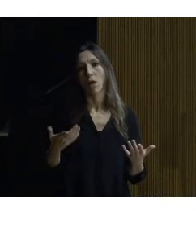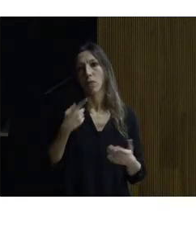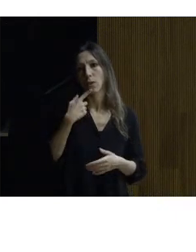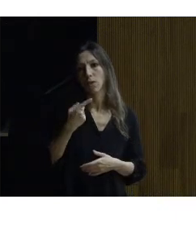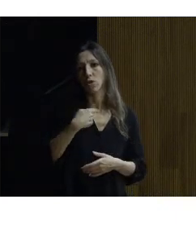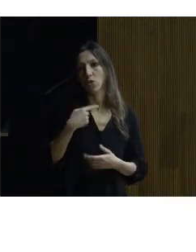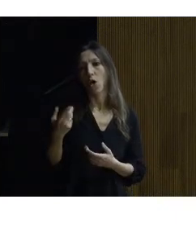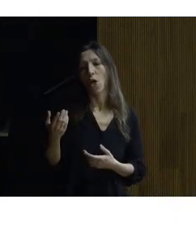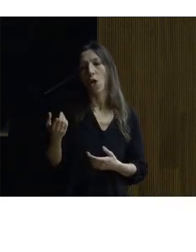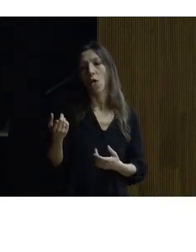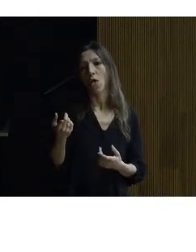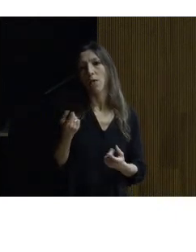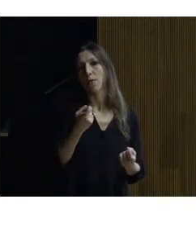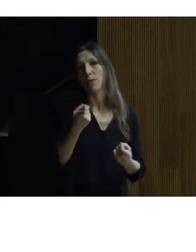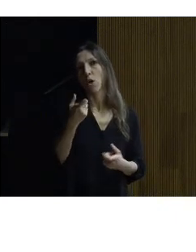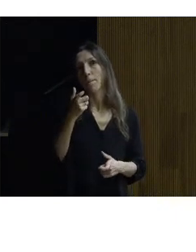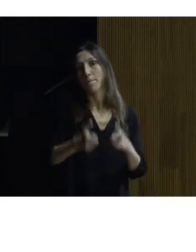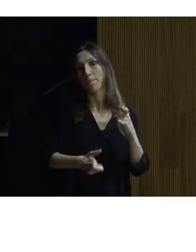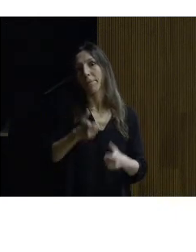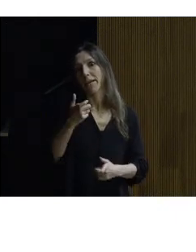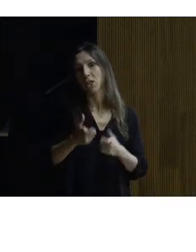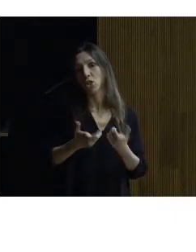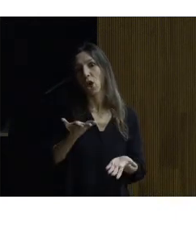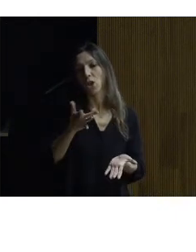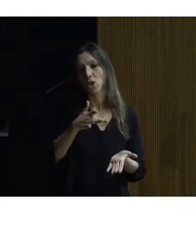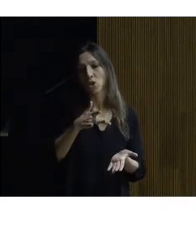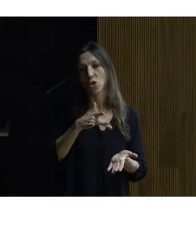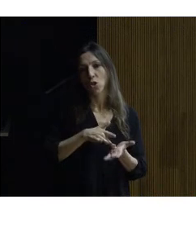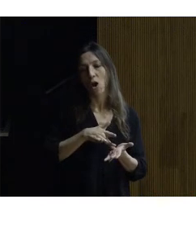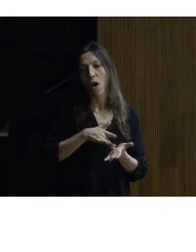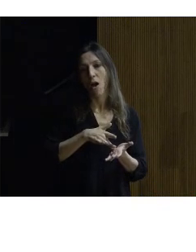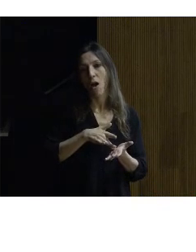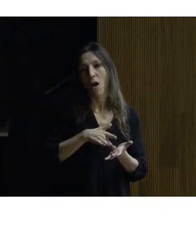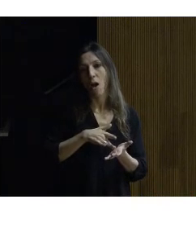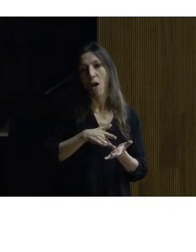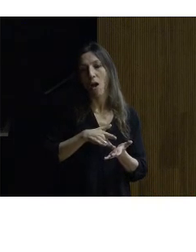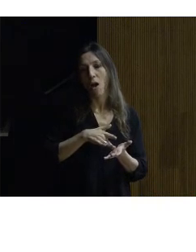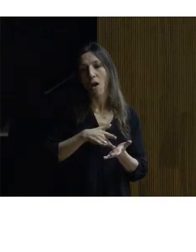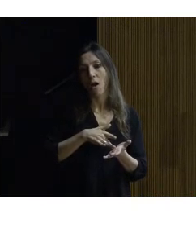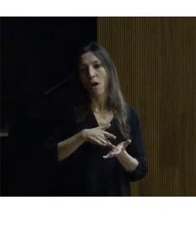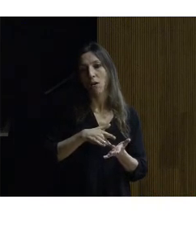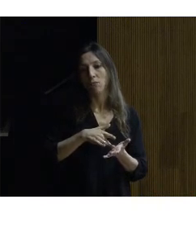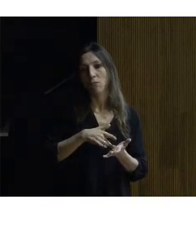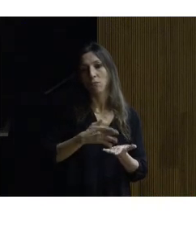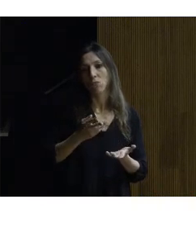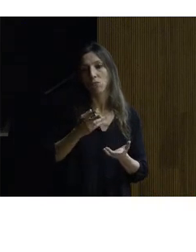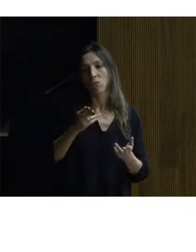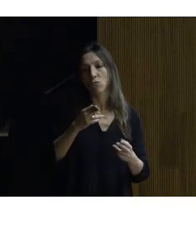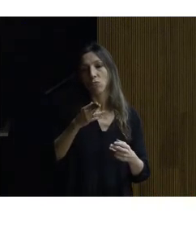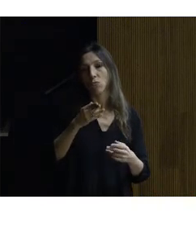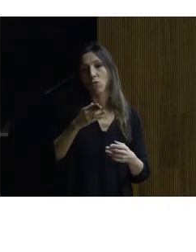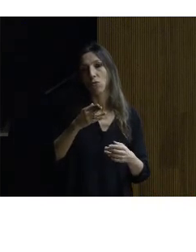tendría que tener una persona en cada cruce explicándole a los que van qué hay en cada uno de los diferentes